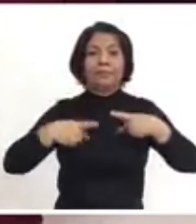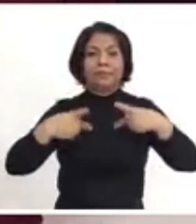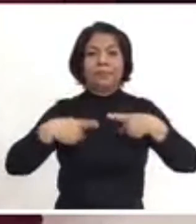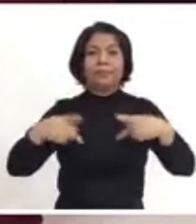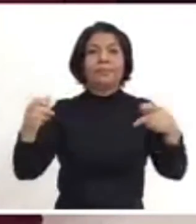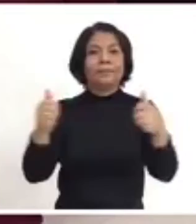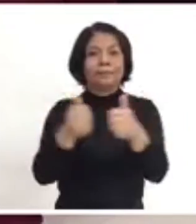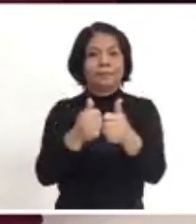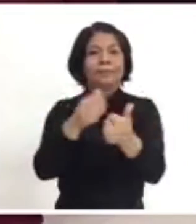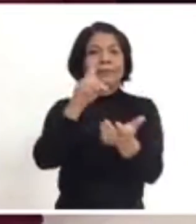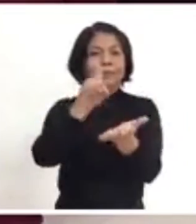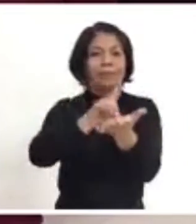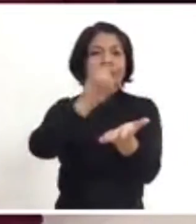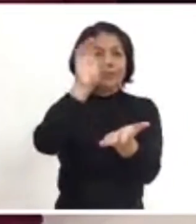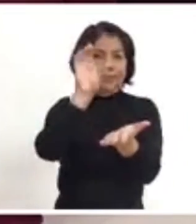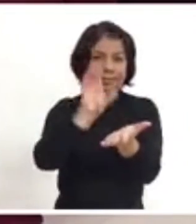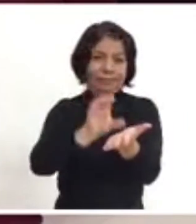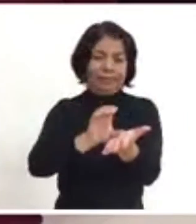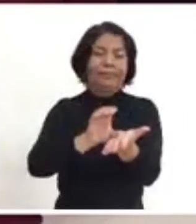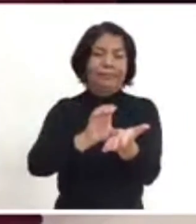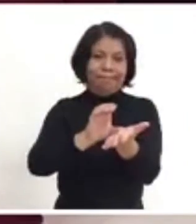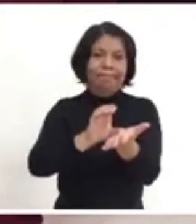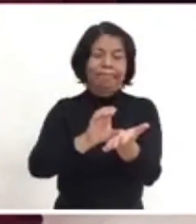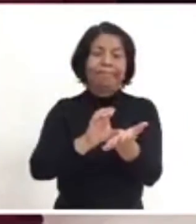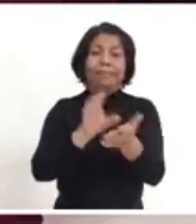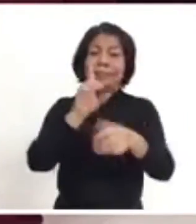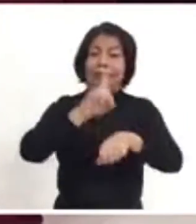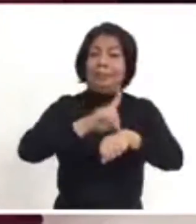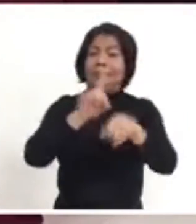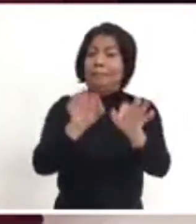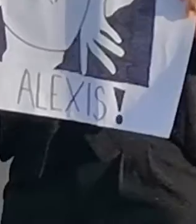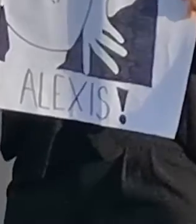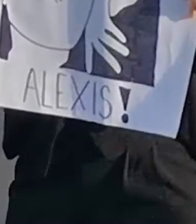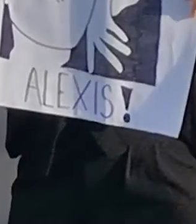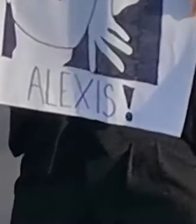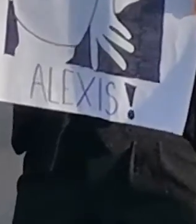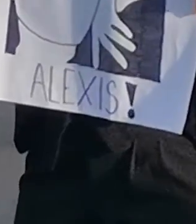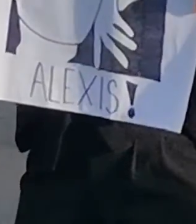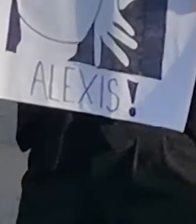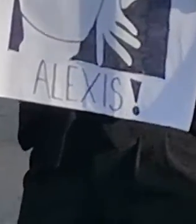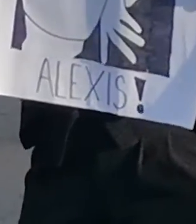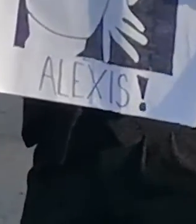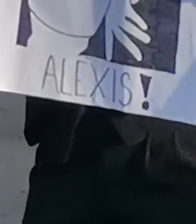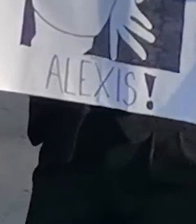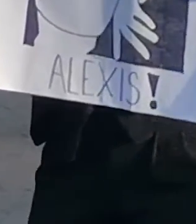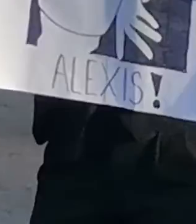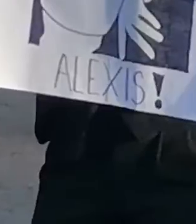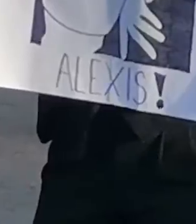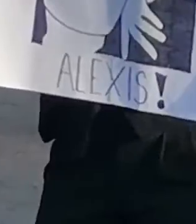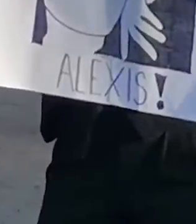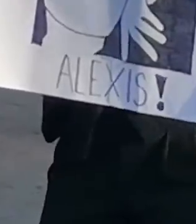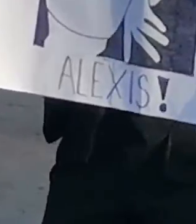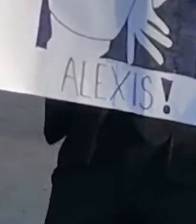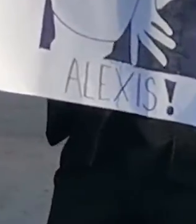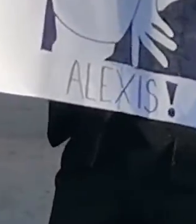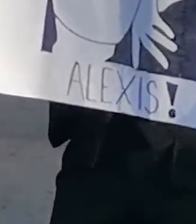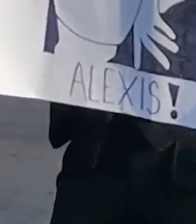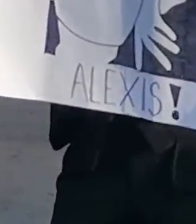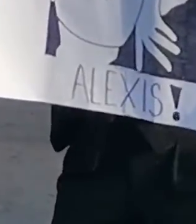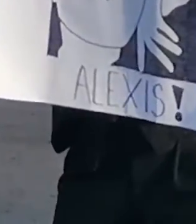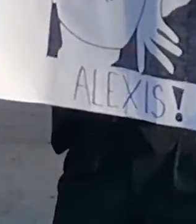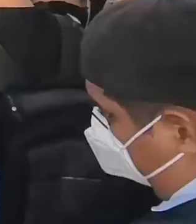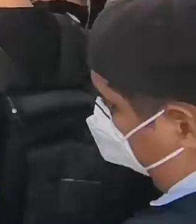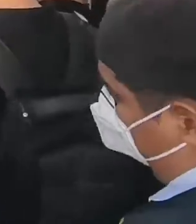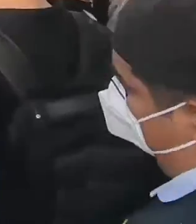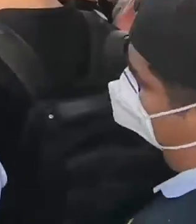regidor cuando fue nombrado secretario, pero su salida estrepitosa se dio en medio de las manifestaciones feministas y ahora al parecer buscará en la política la oportunidad de un nuevo